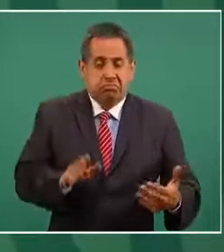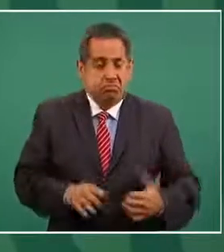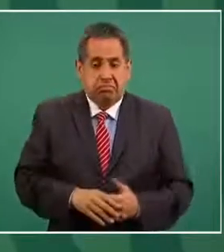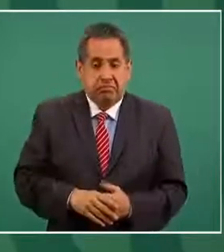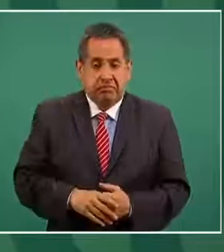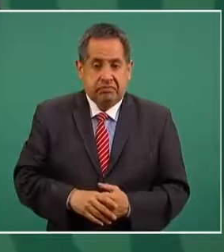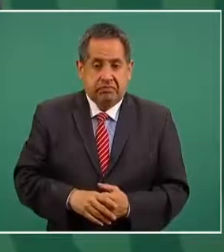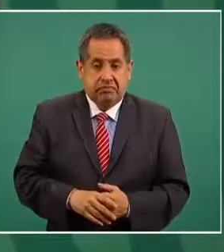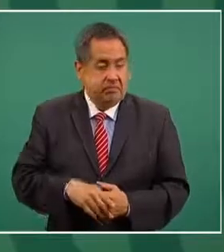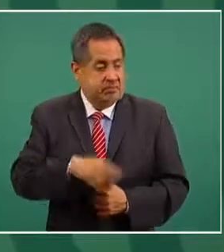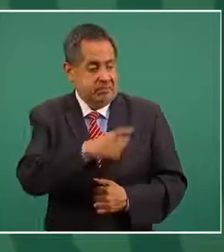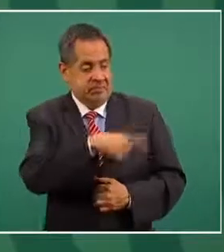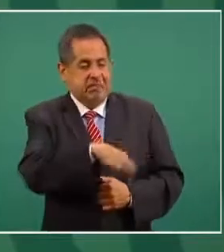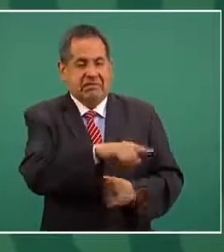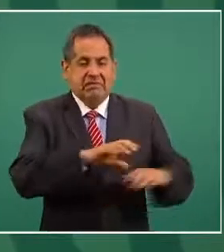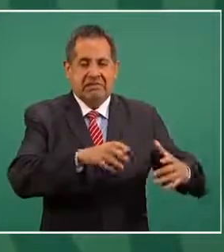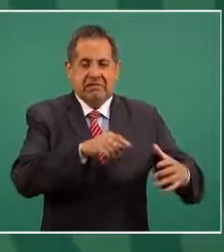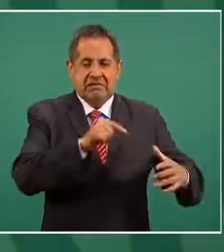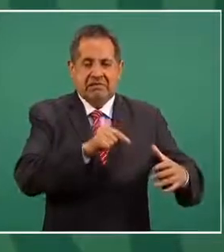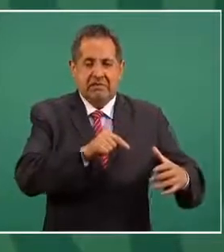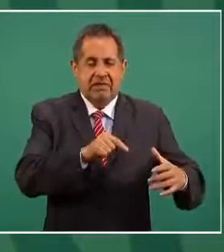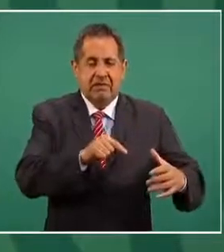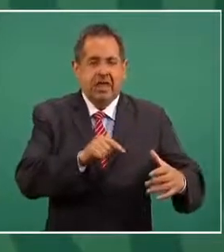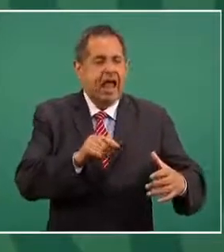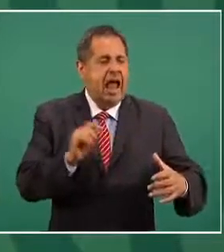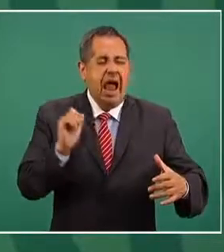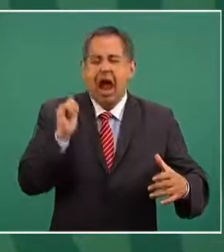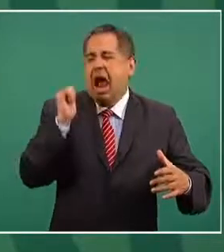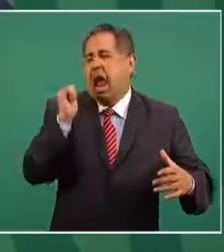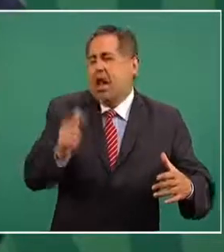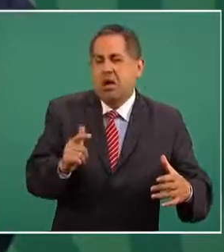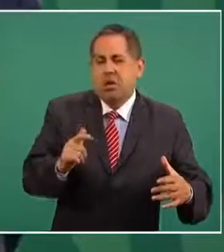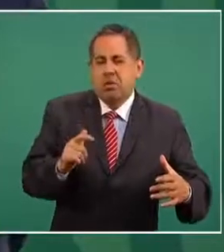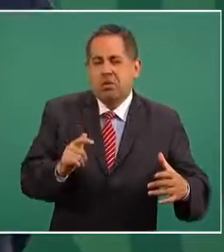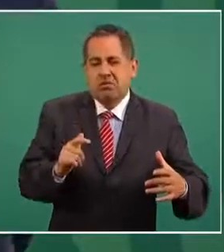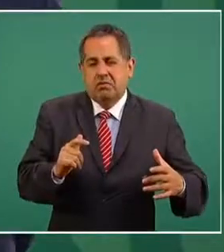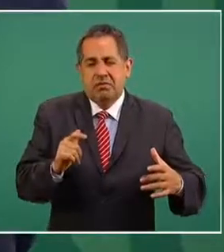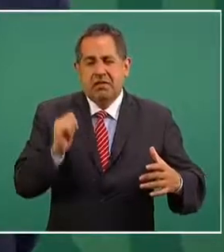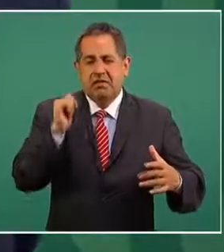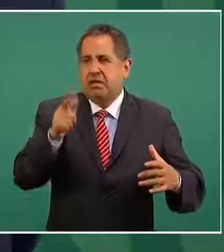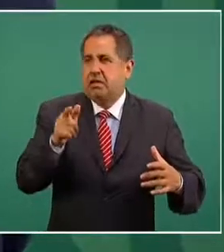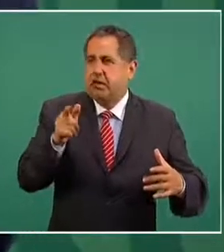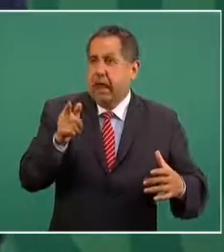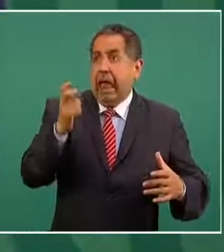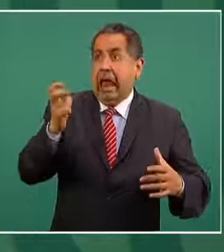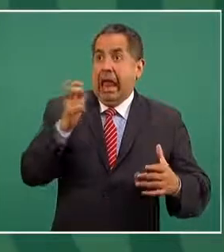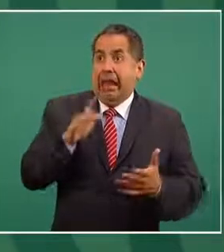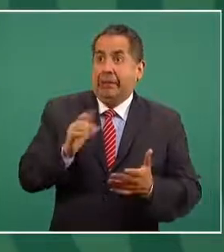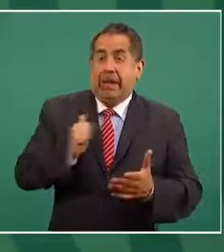utilizan cualquier excusa